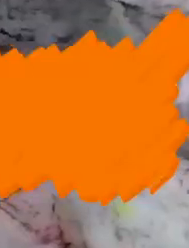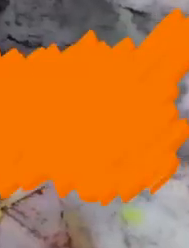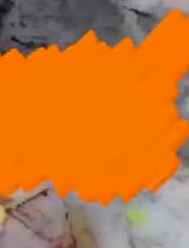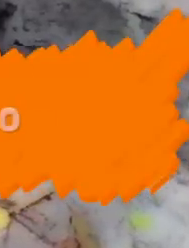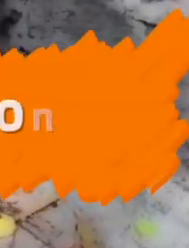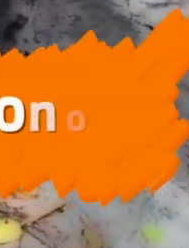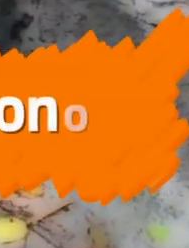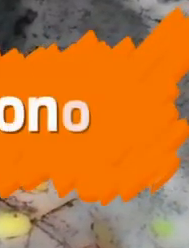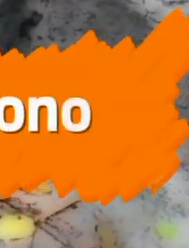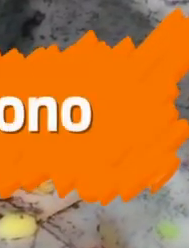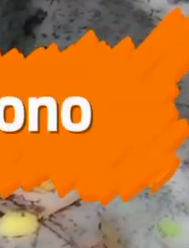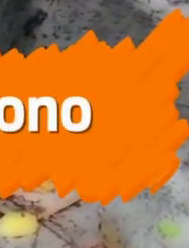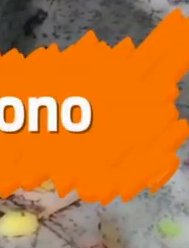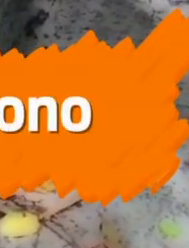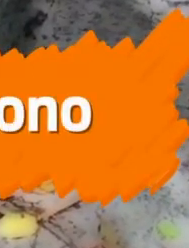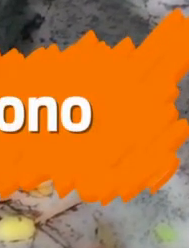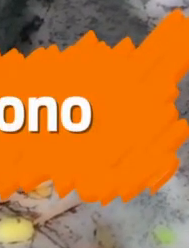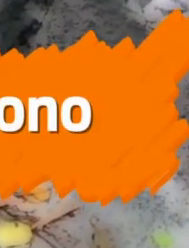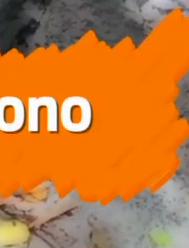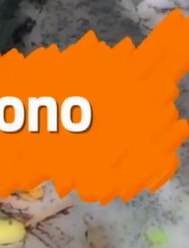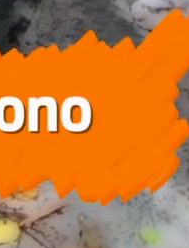Un mono